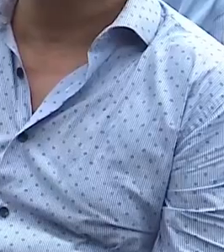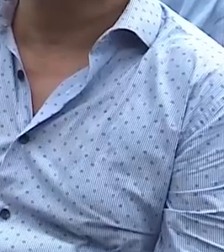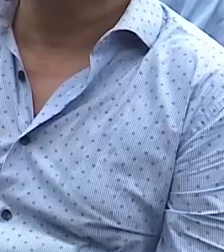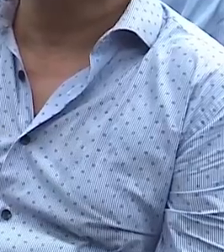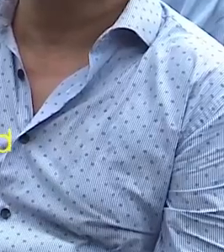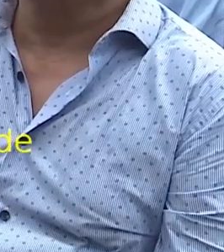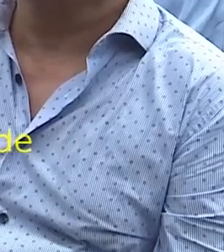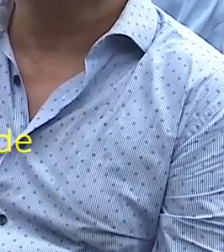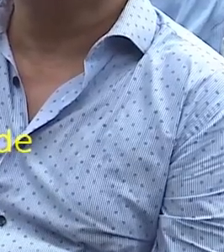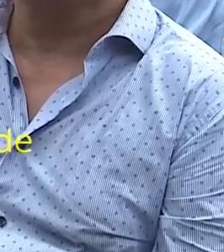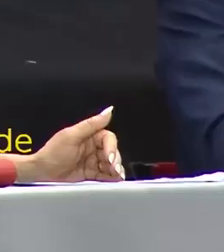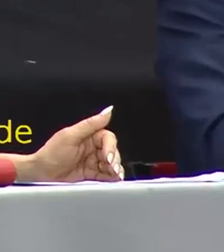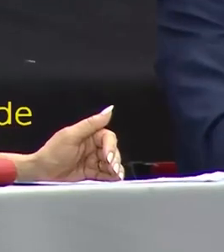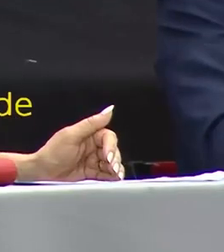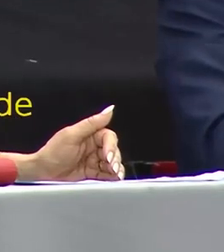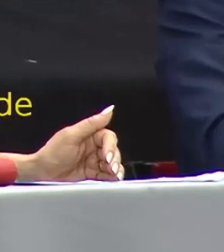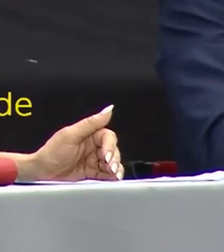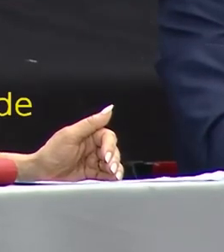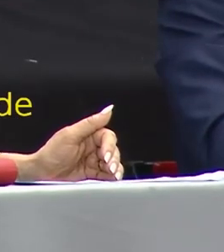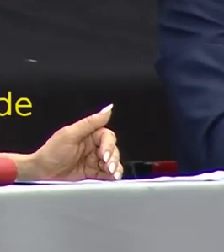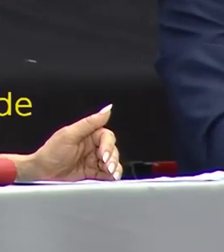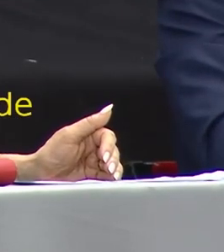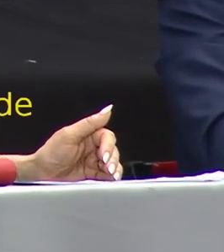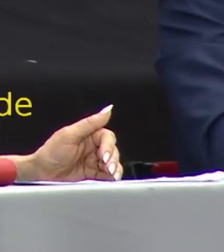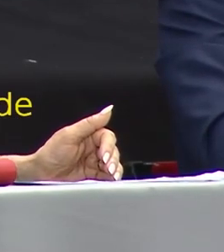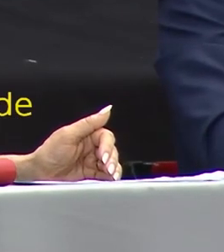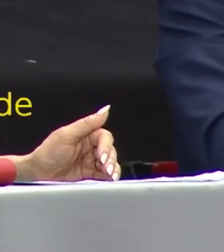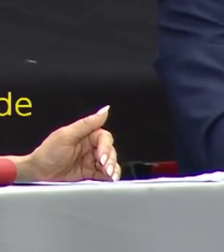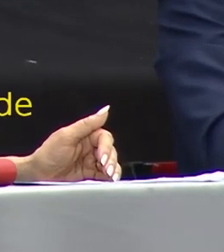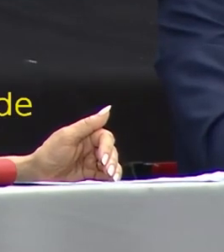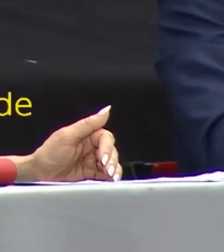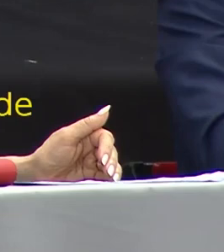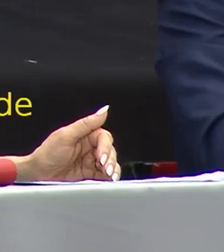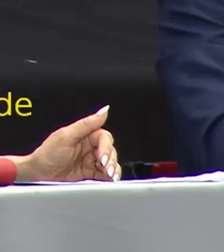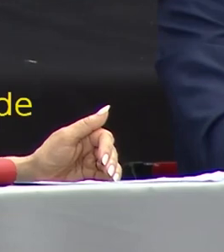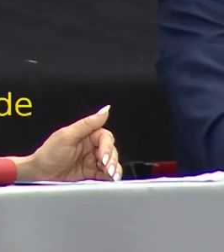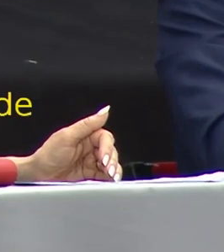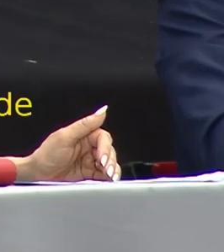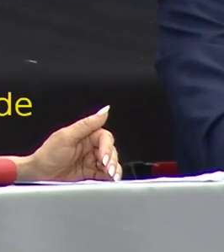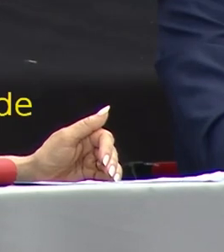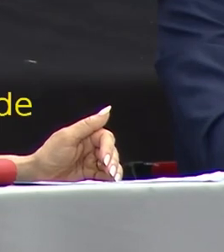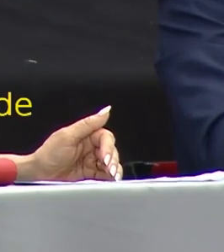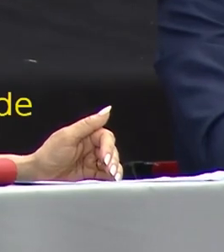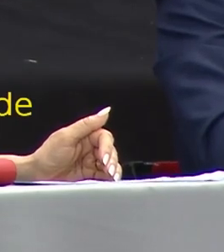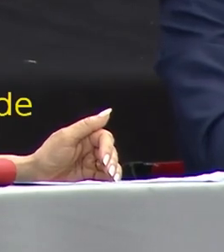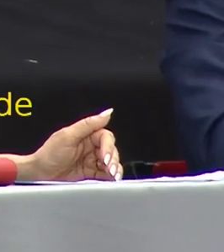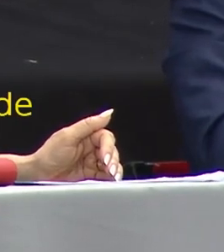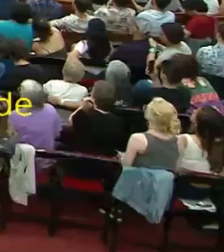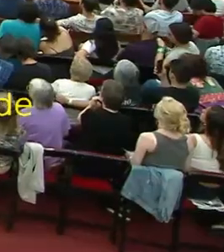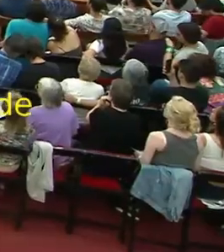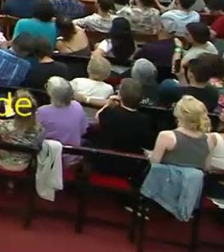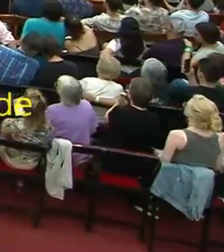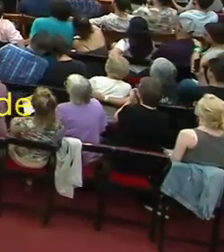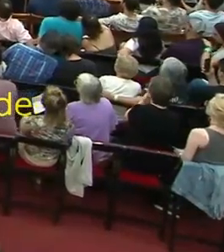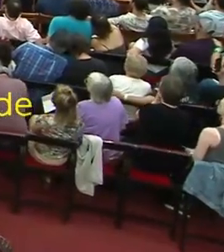5,9% de desocupación, con una desocupación que hoy ya está, y no tengo dudas, en dos